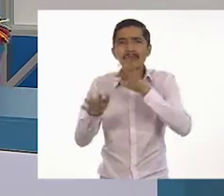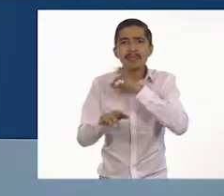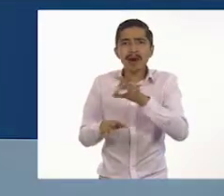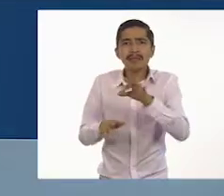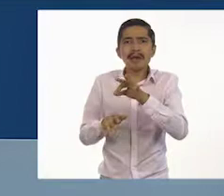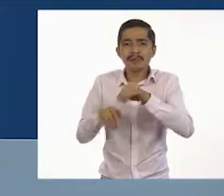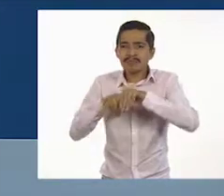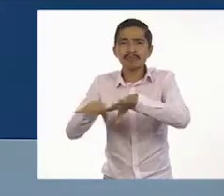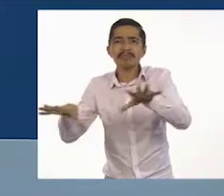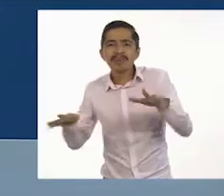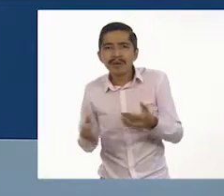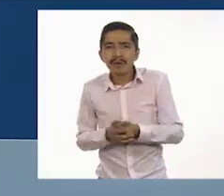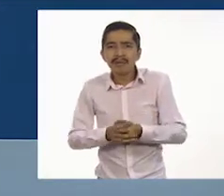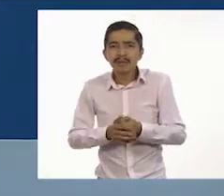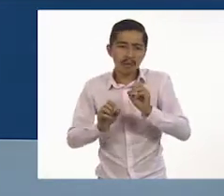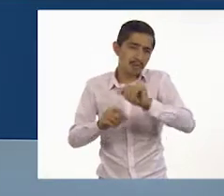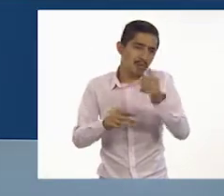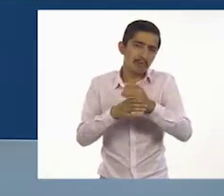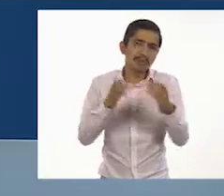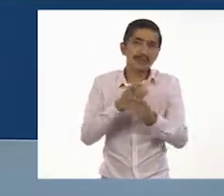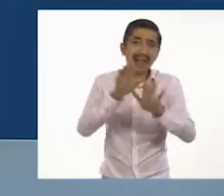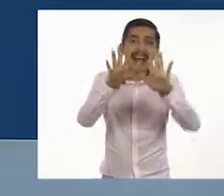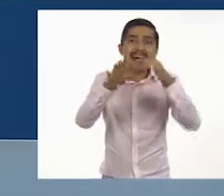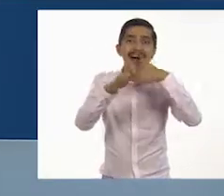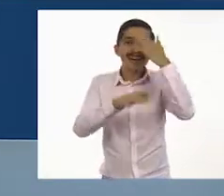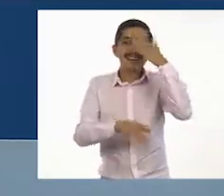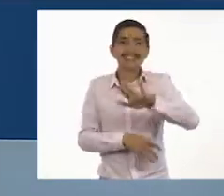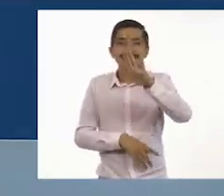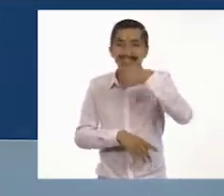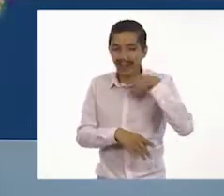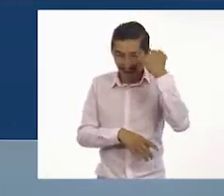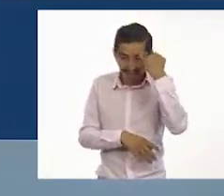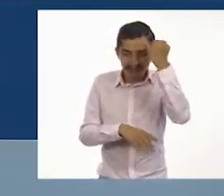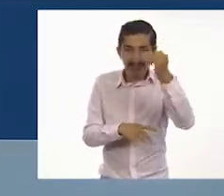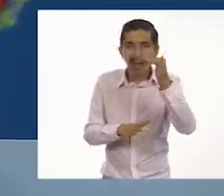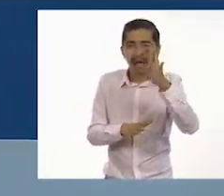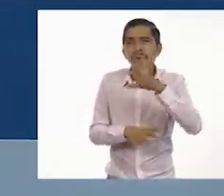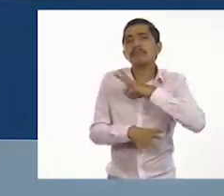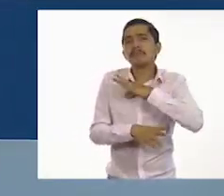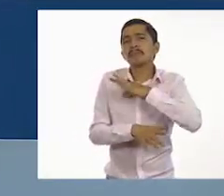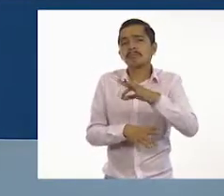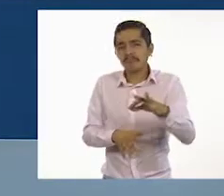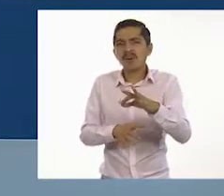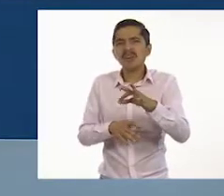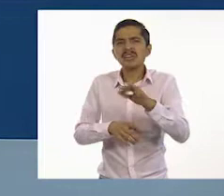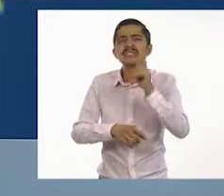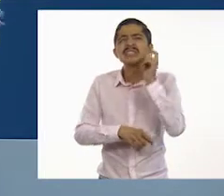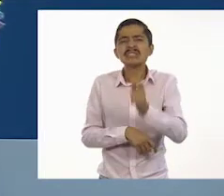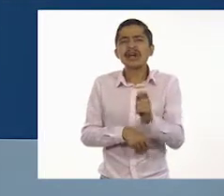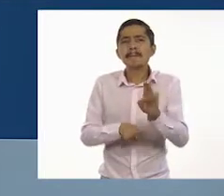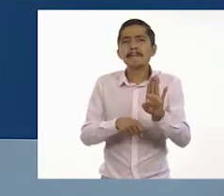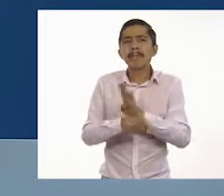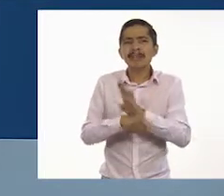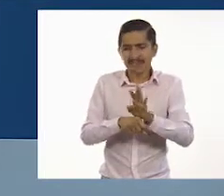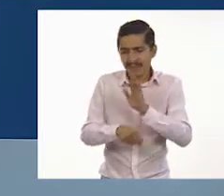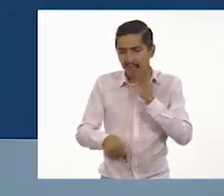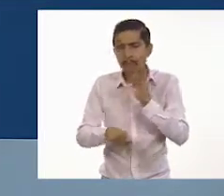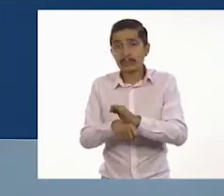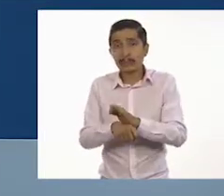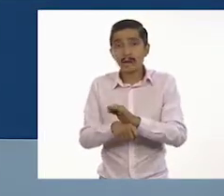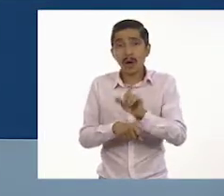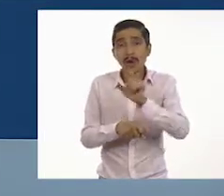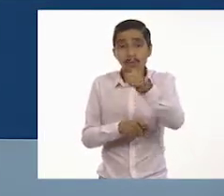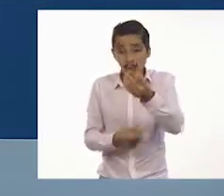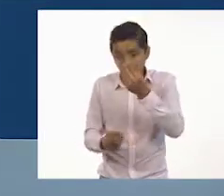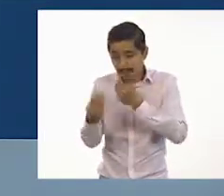Uy, ya sé. Se me ocurre que podemos compartir todos los beneficios que el consumo